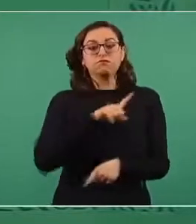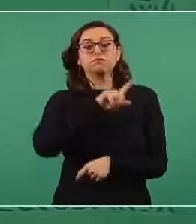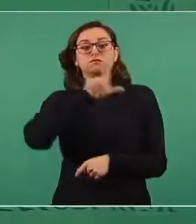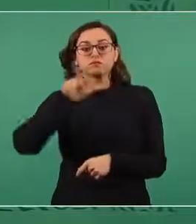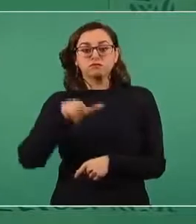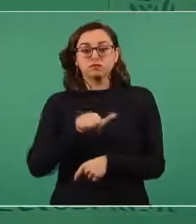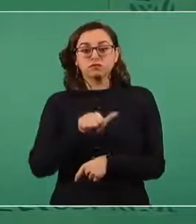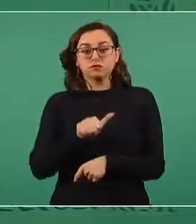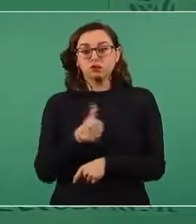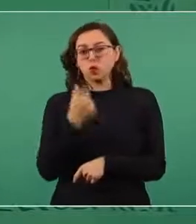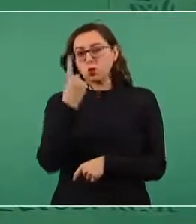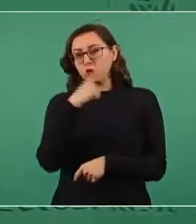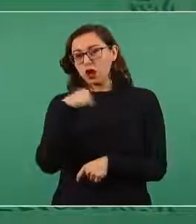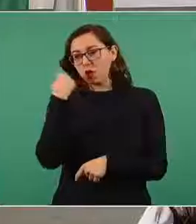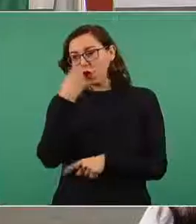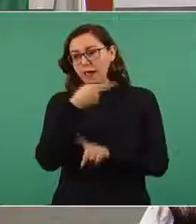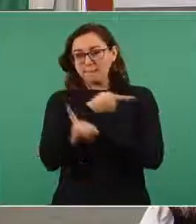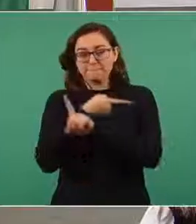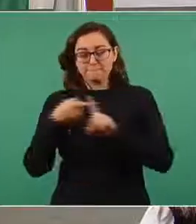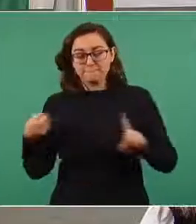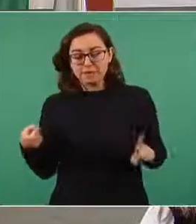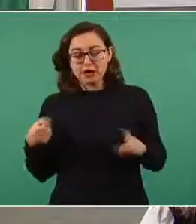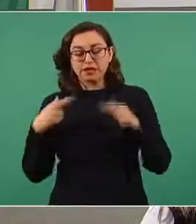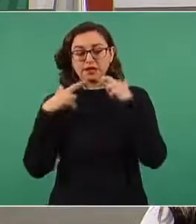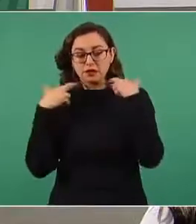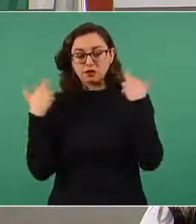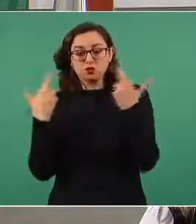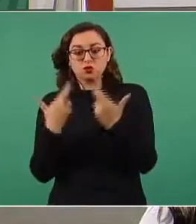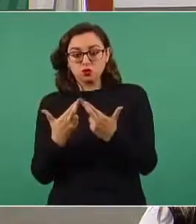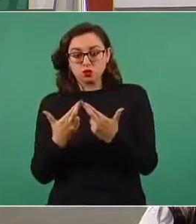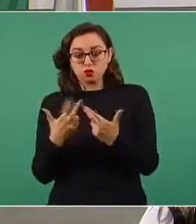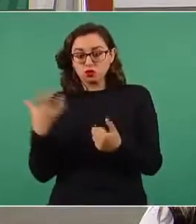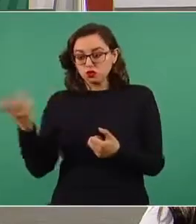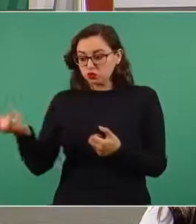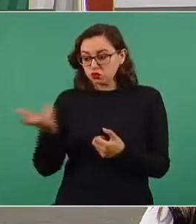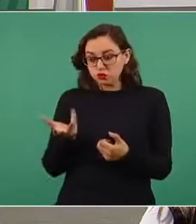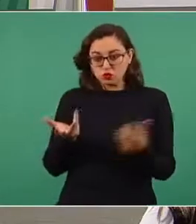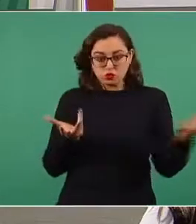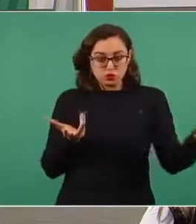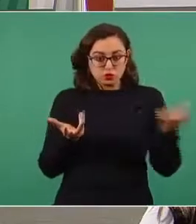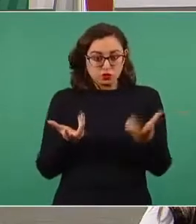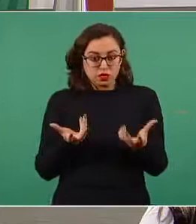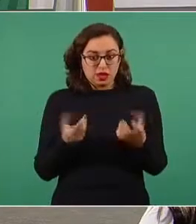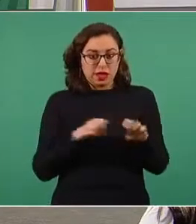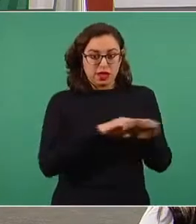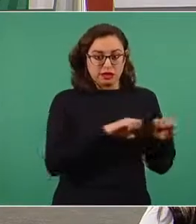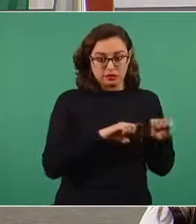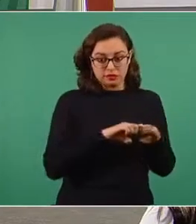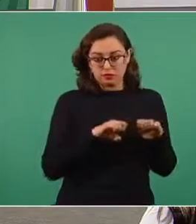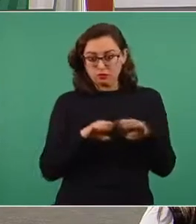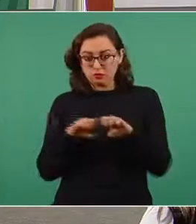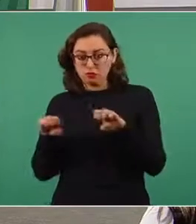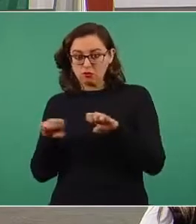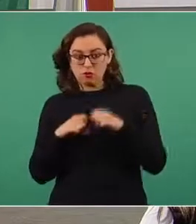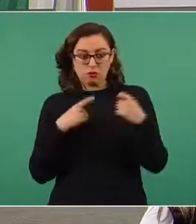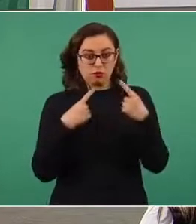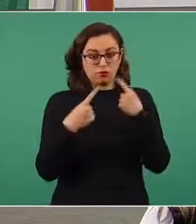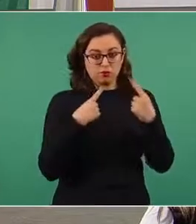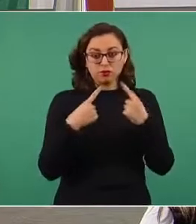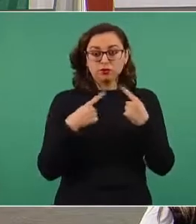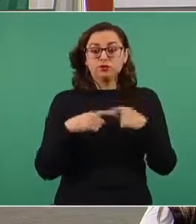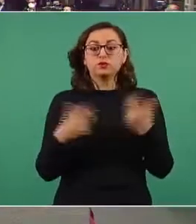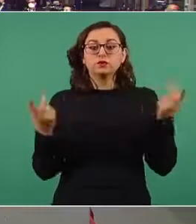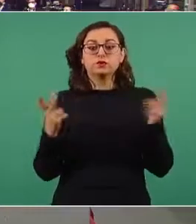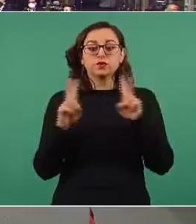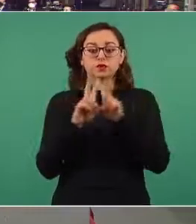aproximadamente de hora y cuarta, hora y media de ambas delegaciones. Y los temas de agenda que se han